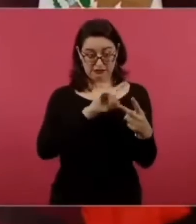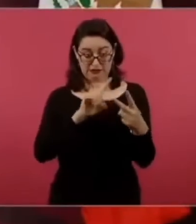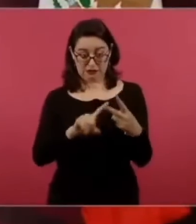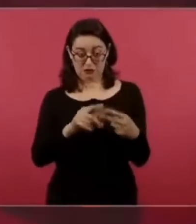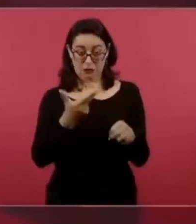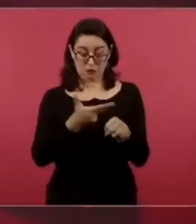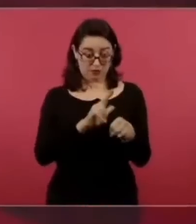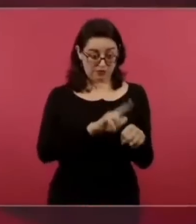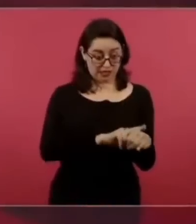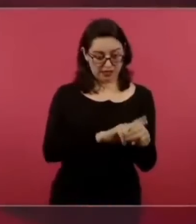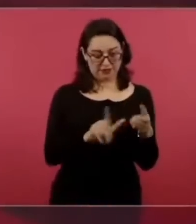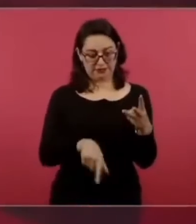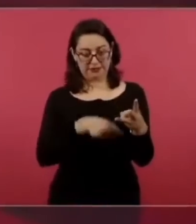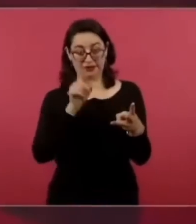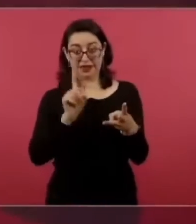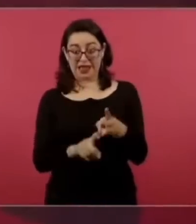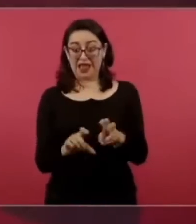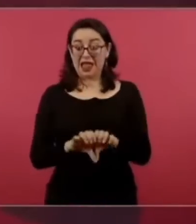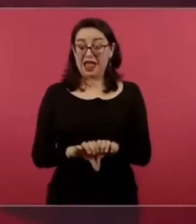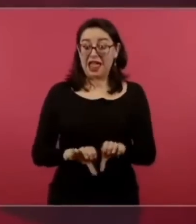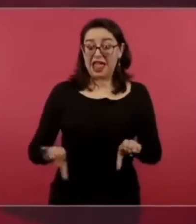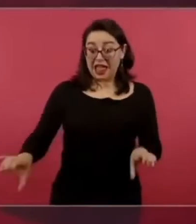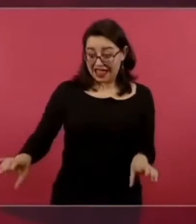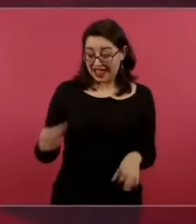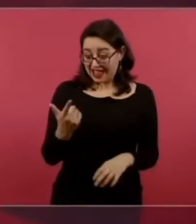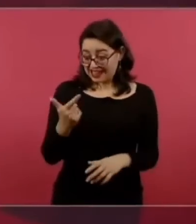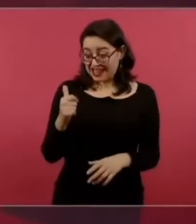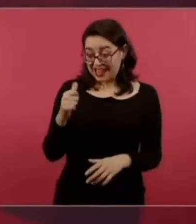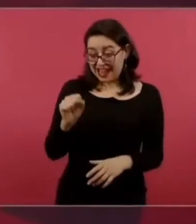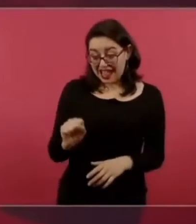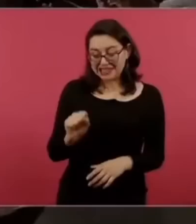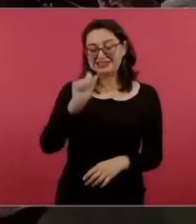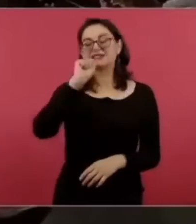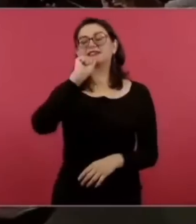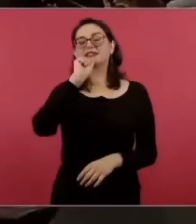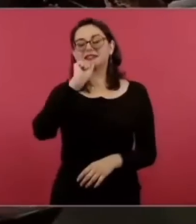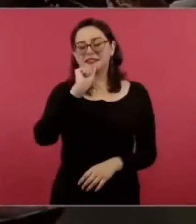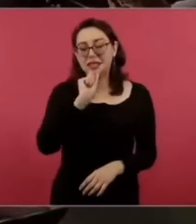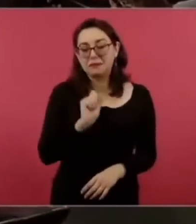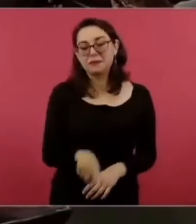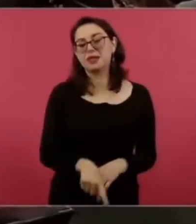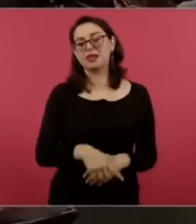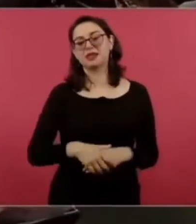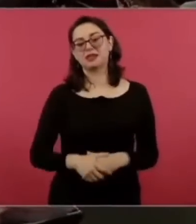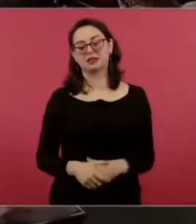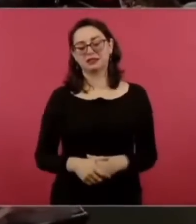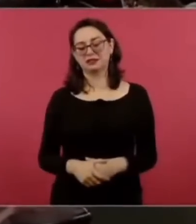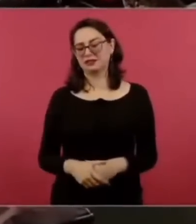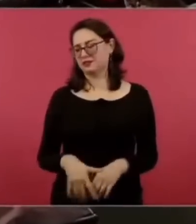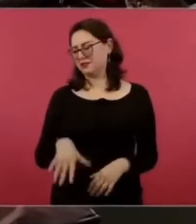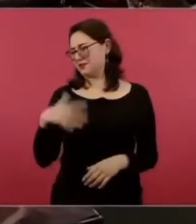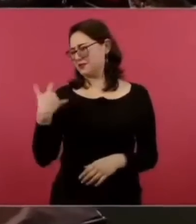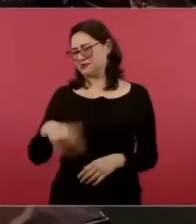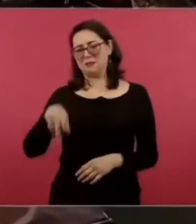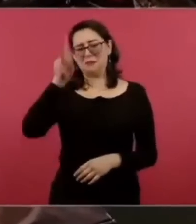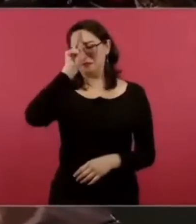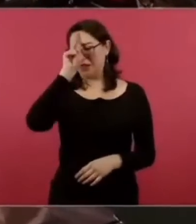todavía mucho mucho más dinero que este pero muchísimo más